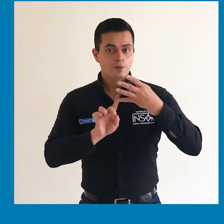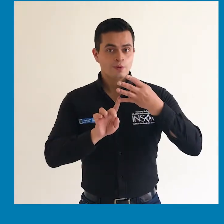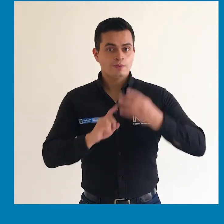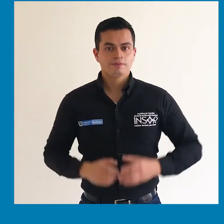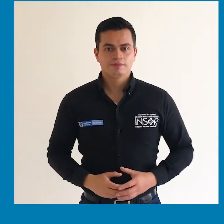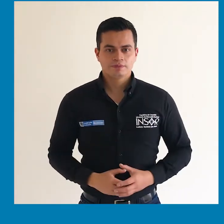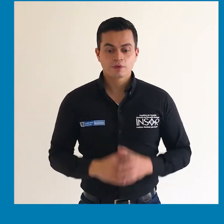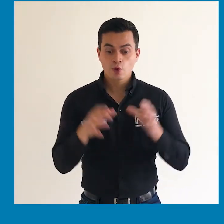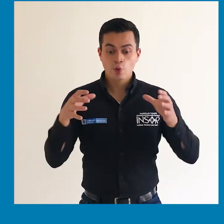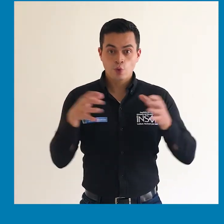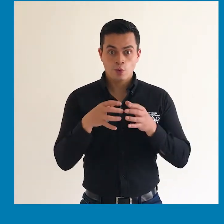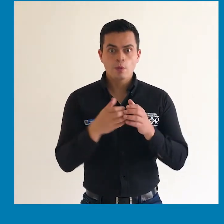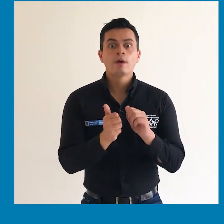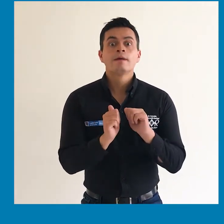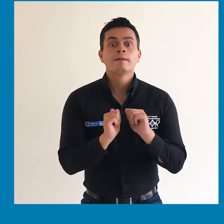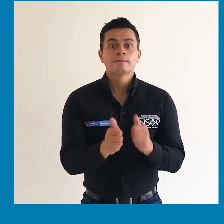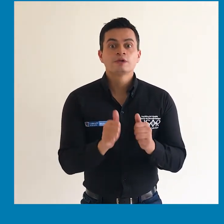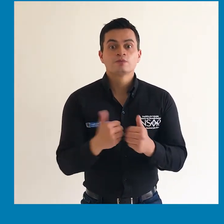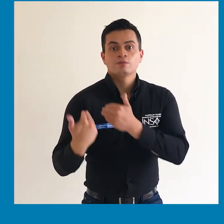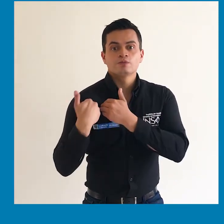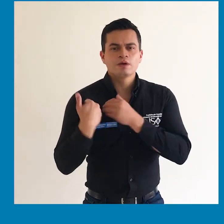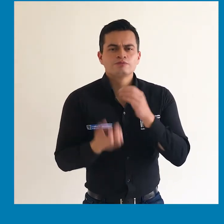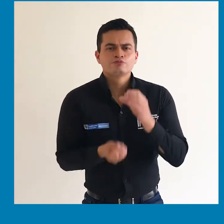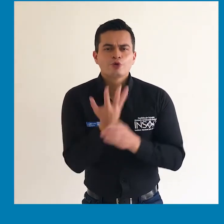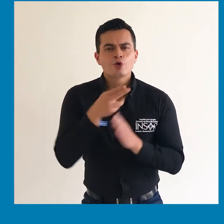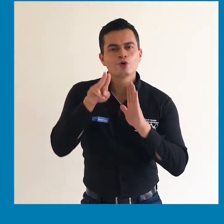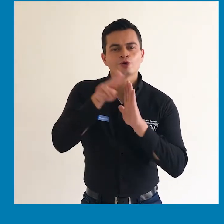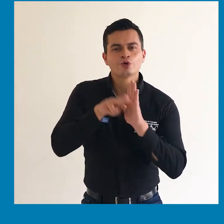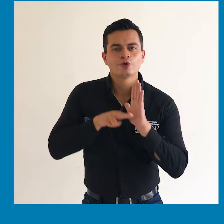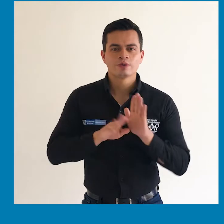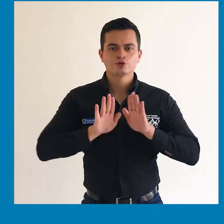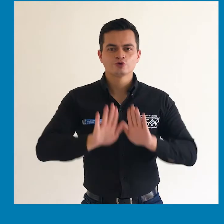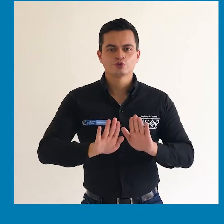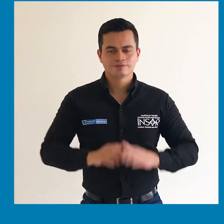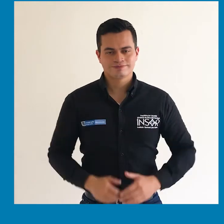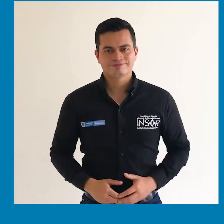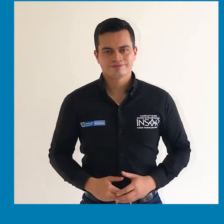Cuarto. Darse su propio reglamento.